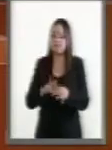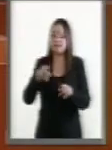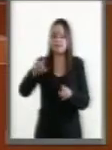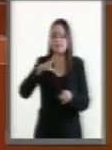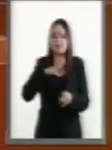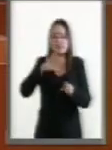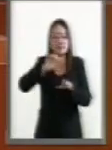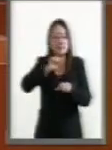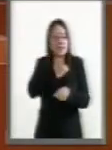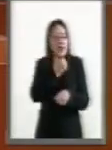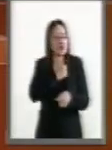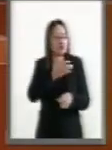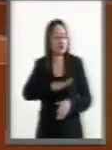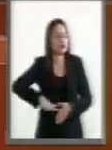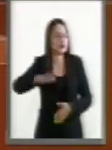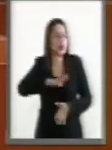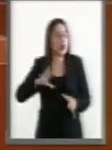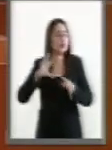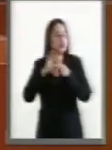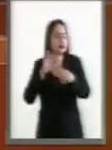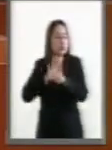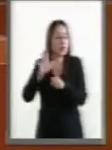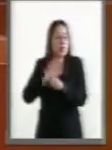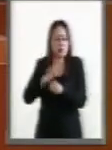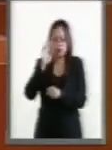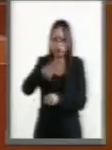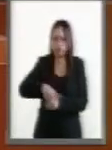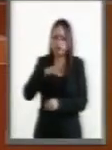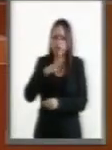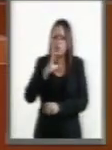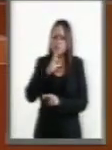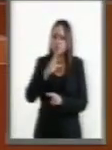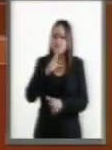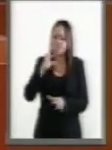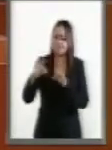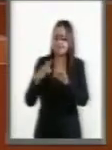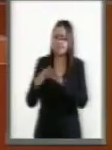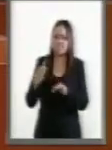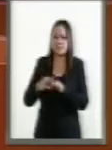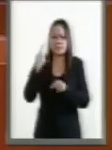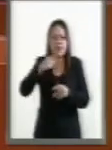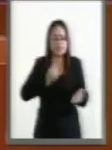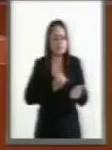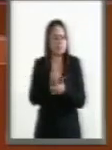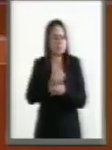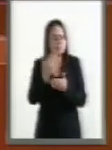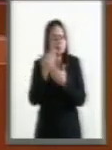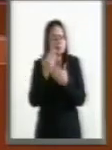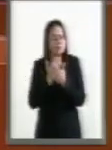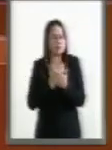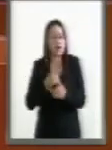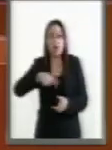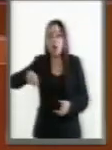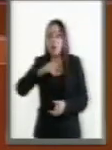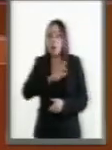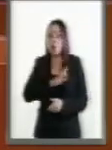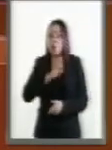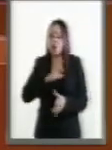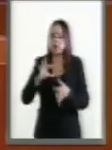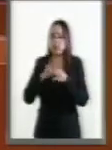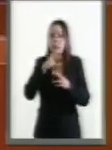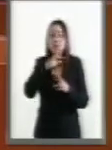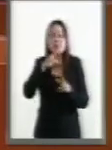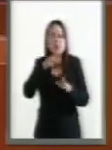Salud Pública y permite contar con resultados confiables y oportunos para la toma de decisiones, permitiendo mejorar los